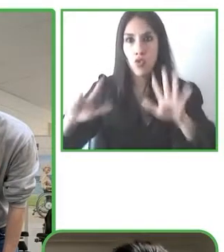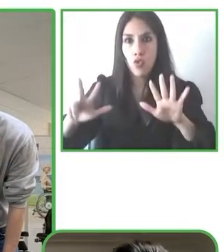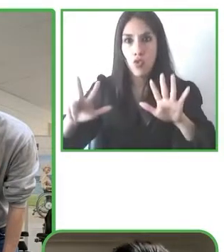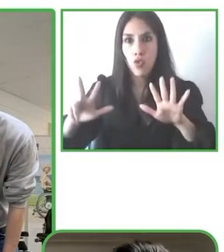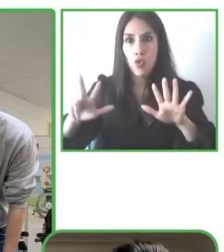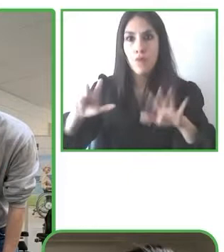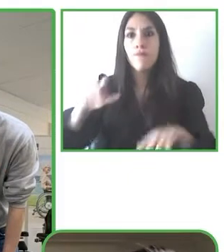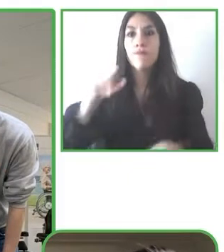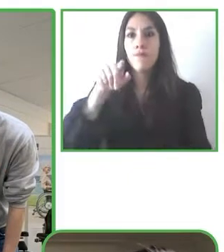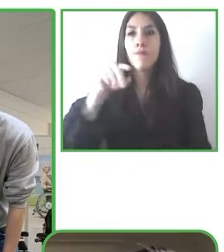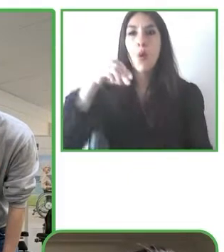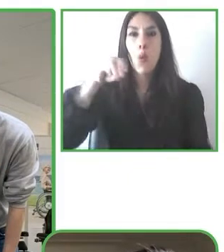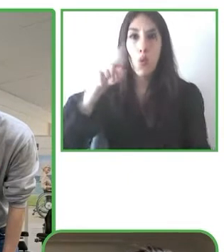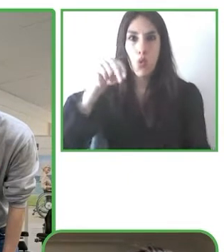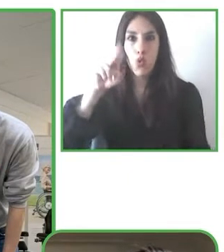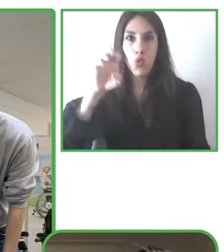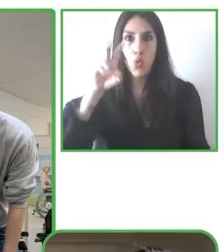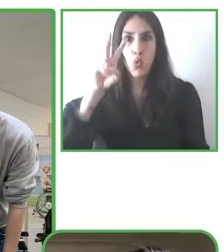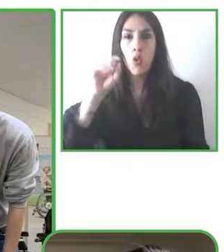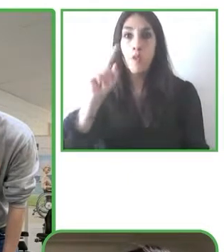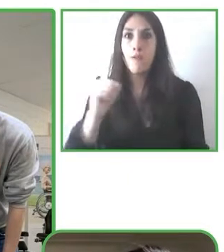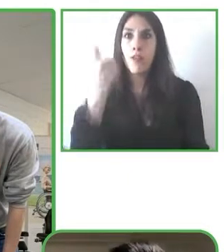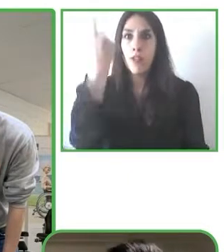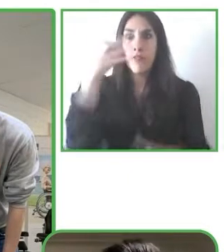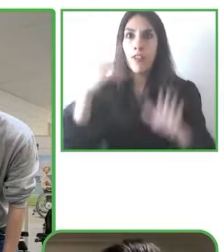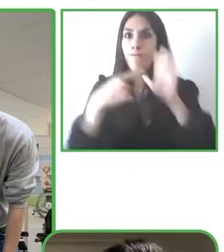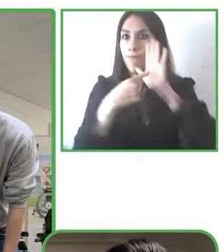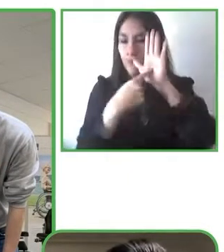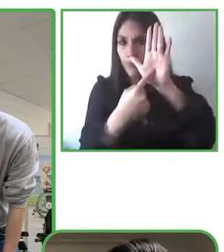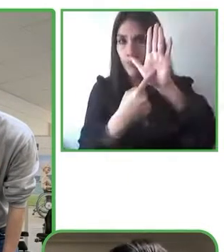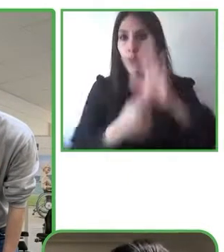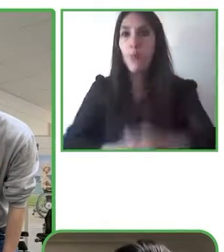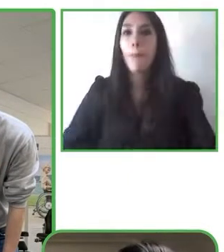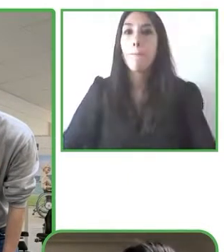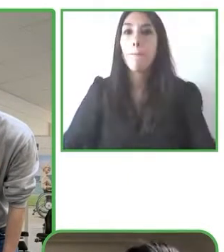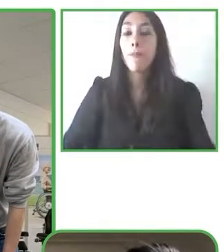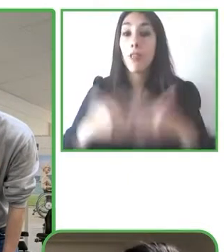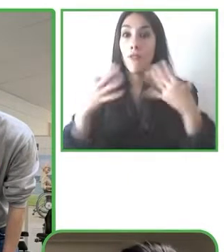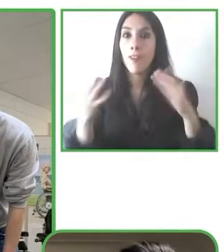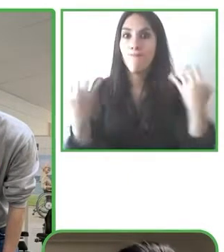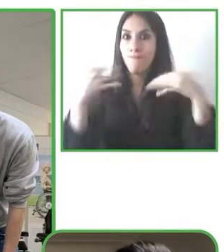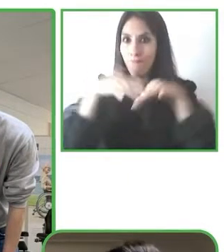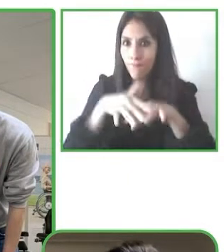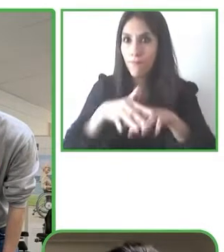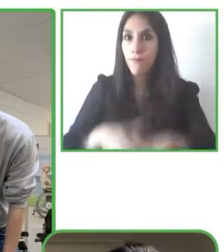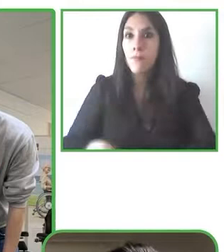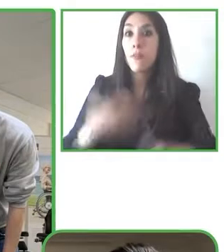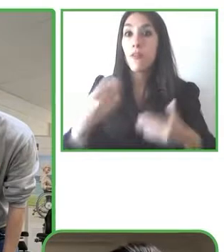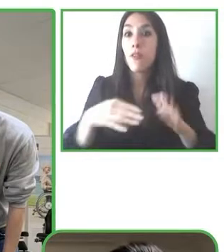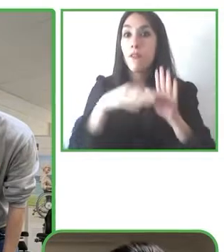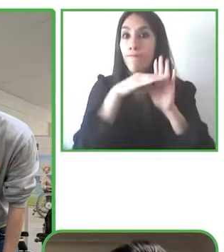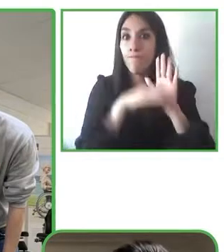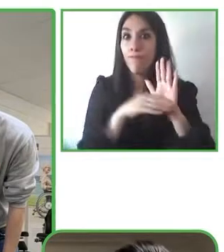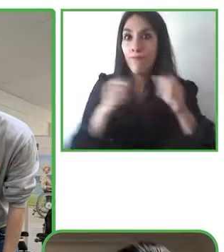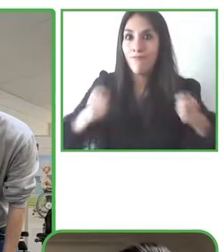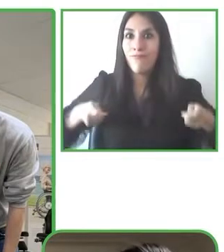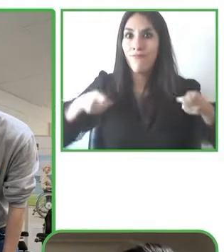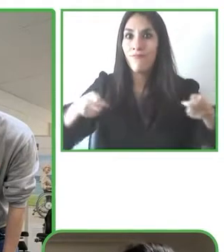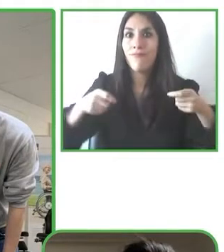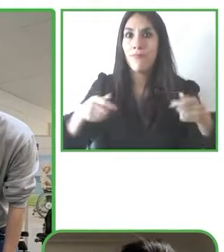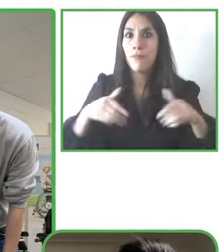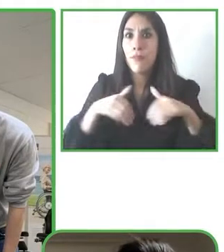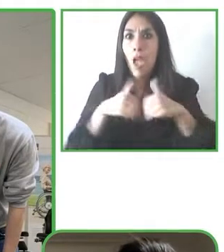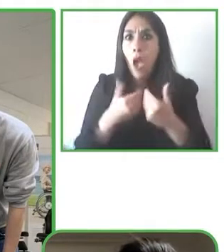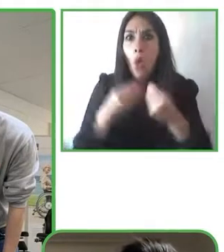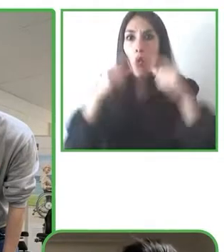sistema alternativo de manejo de una silla de ruedas basado en los lentes inteligentes. Desde, somos una